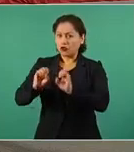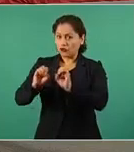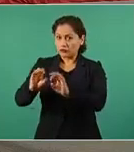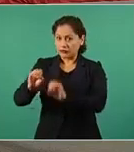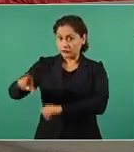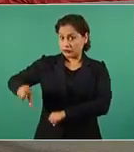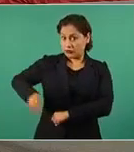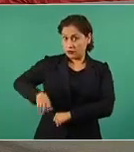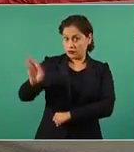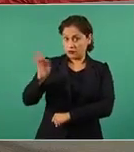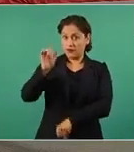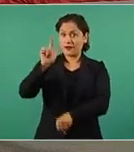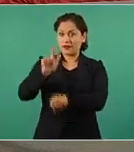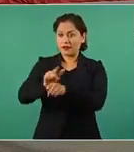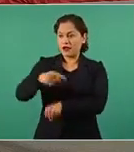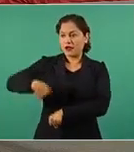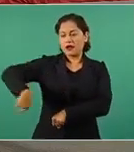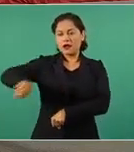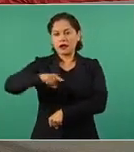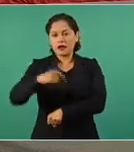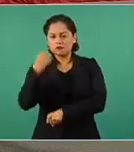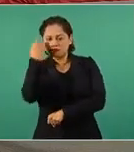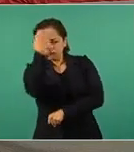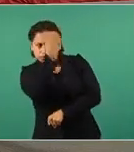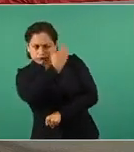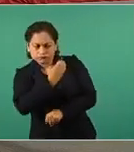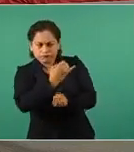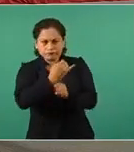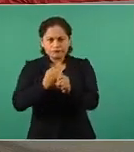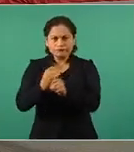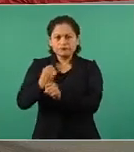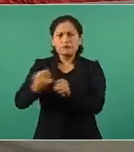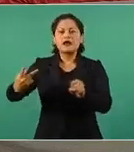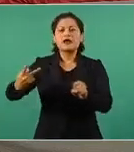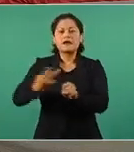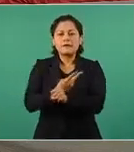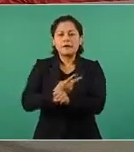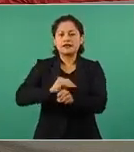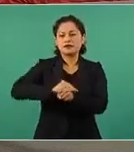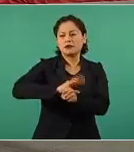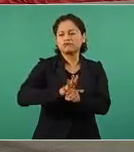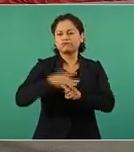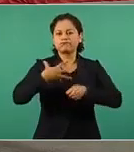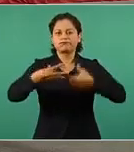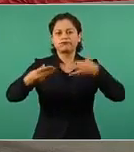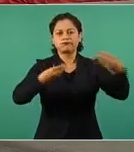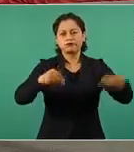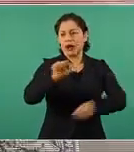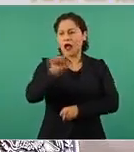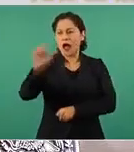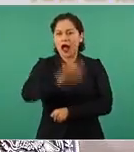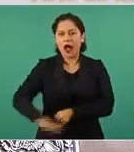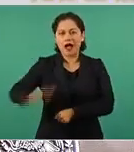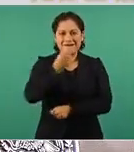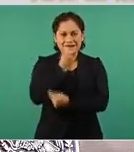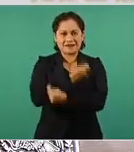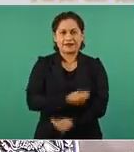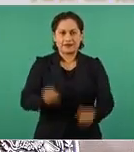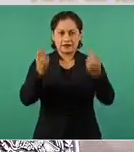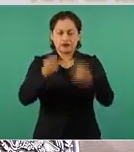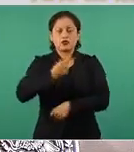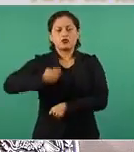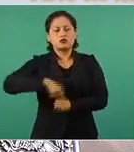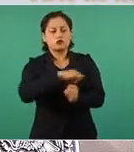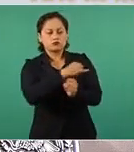el impacto de la pandemia en niños y niñas, siempre en el ánimo de establecer un conjunto de